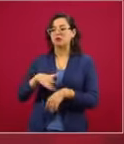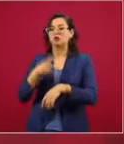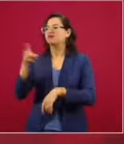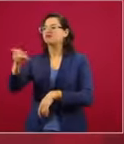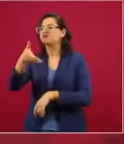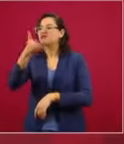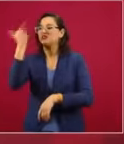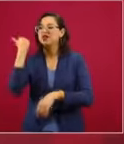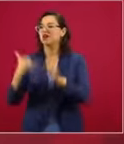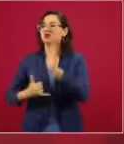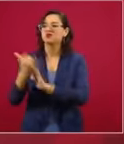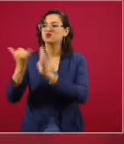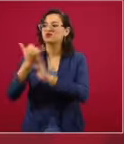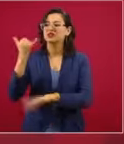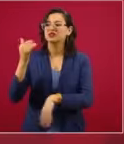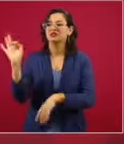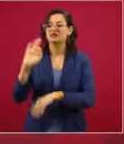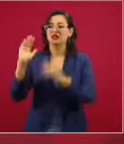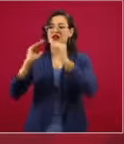No es así.